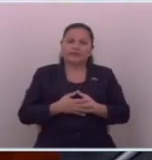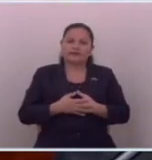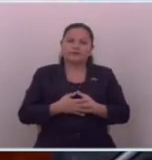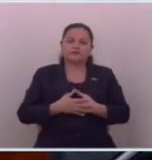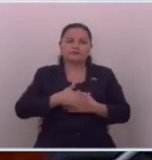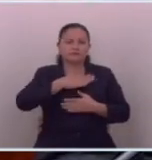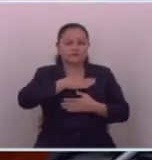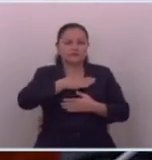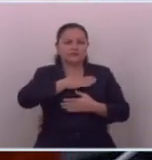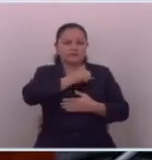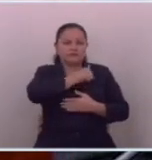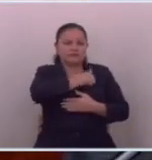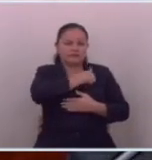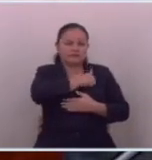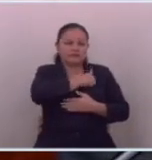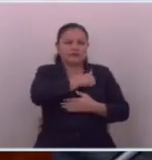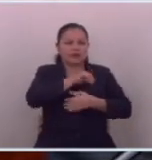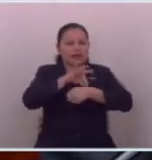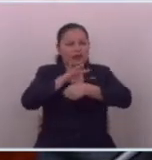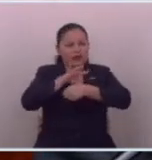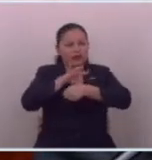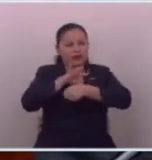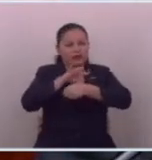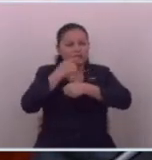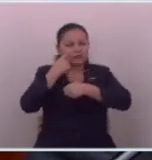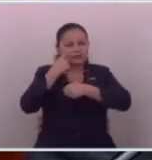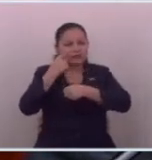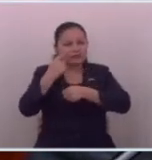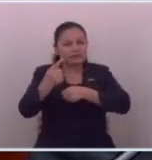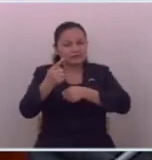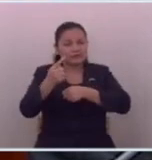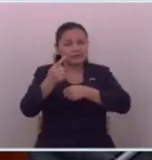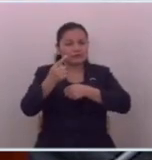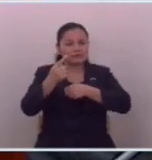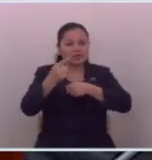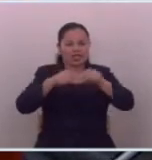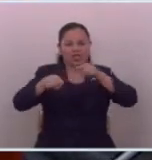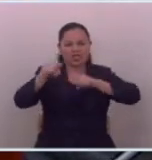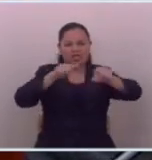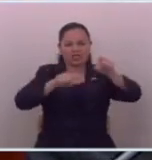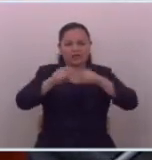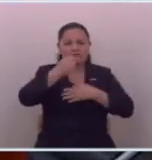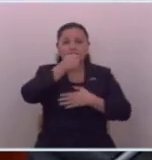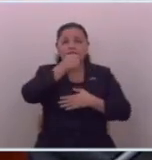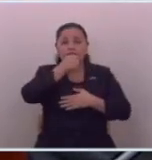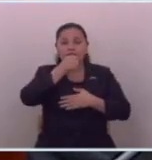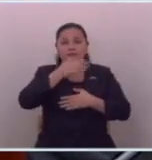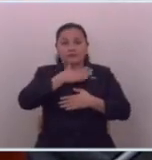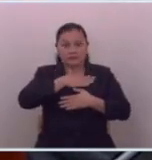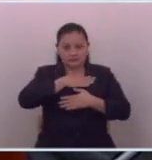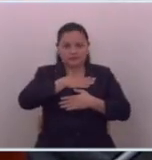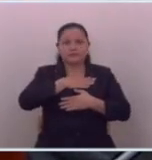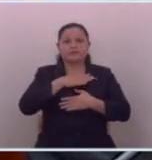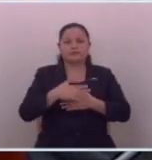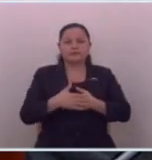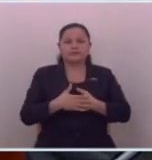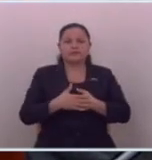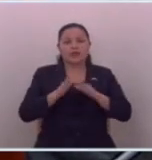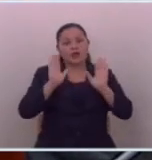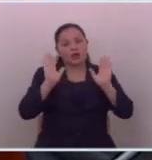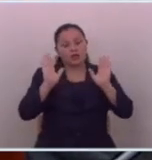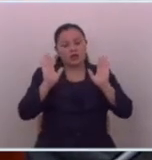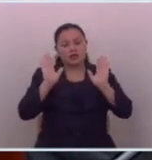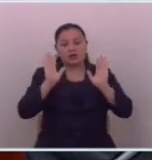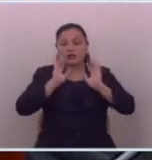a mí me ha tocado vivir y presenciar ofensas de periodistas ah pero